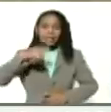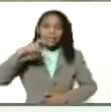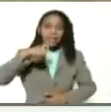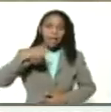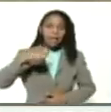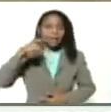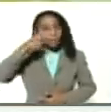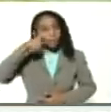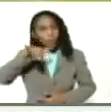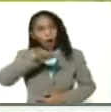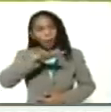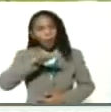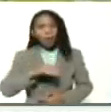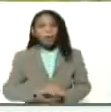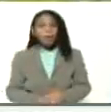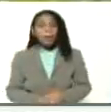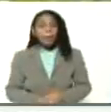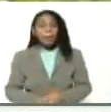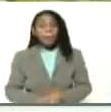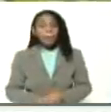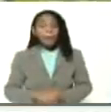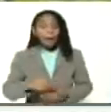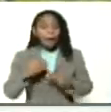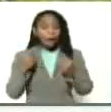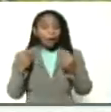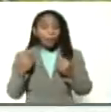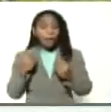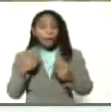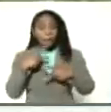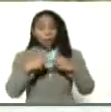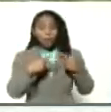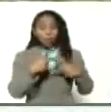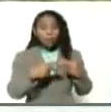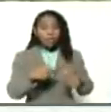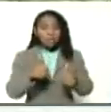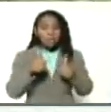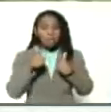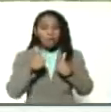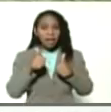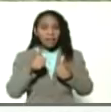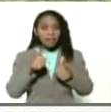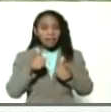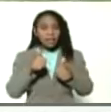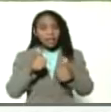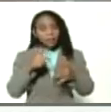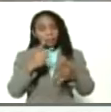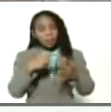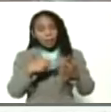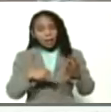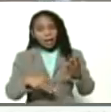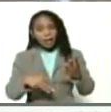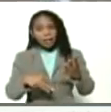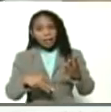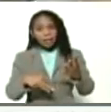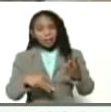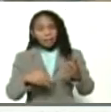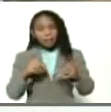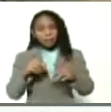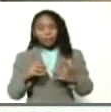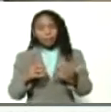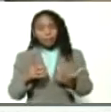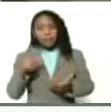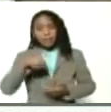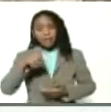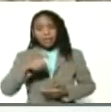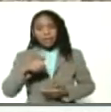de la economía que produce bienes bienes productos valga la redundancia